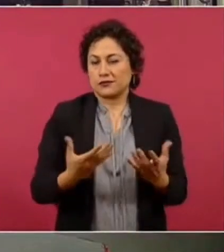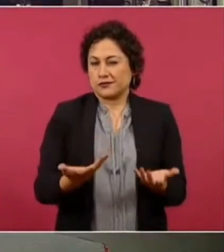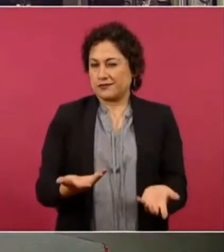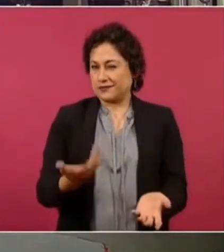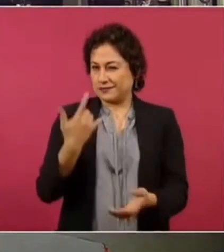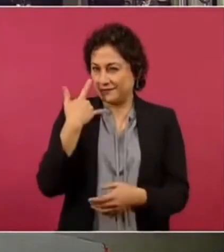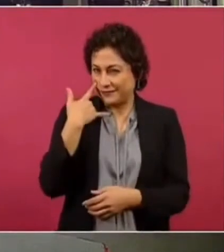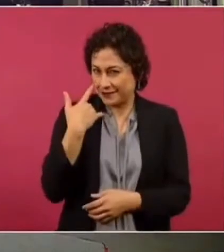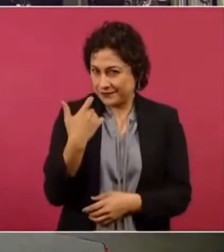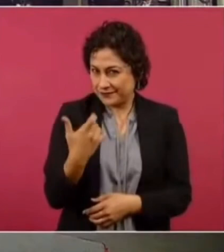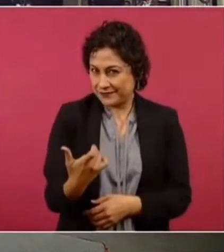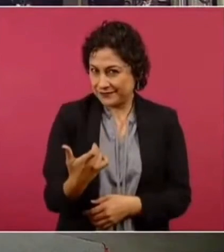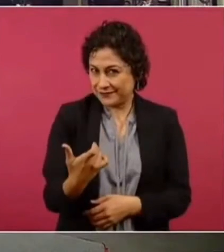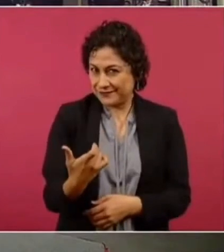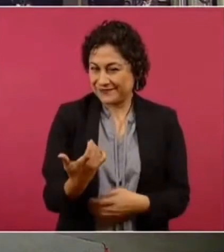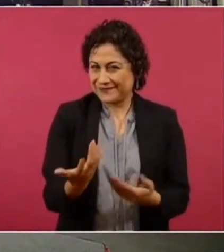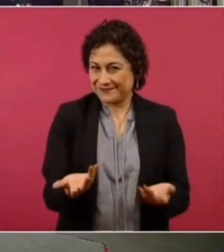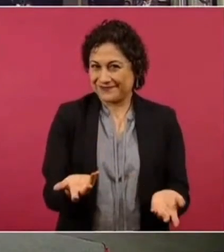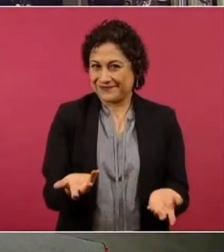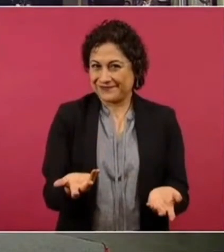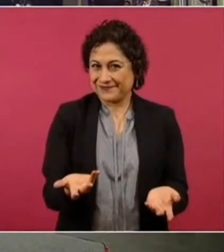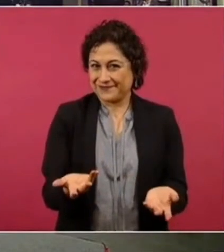O que cambiaron de